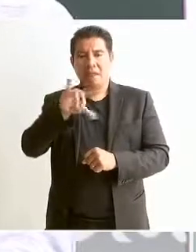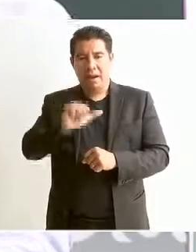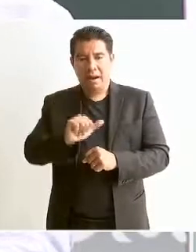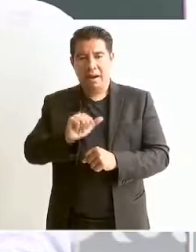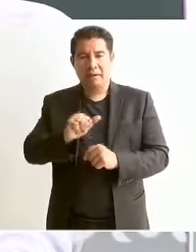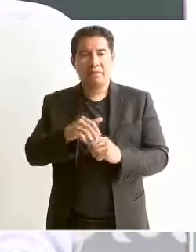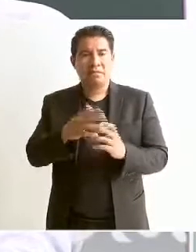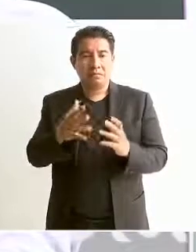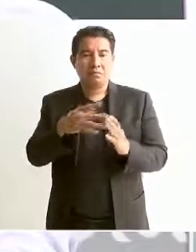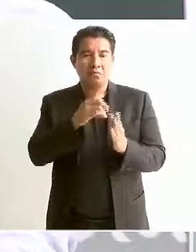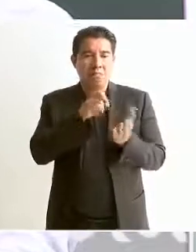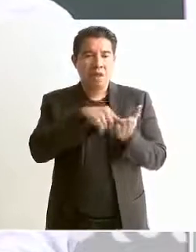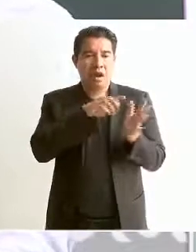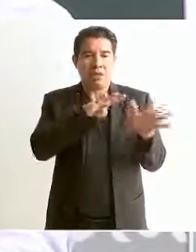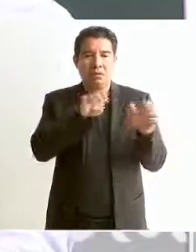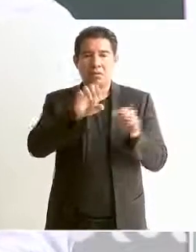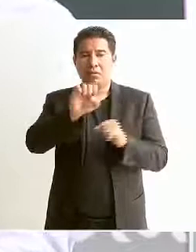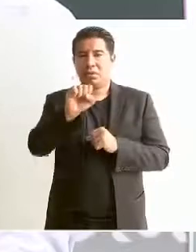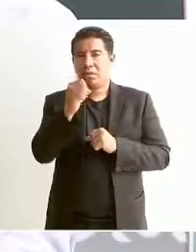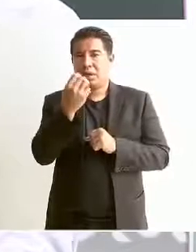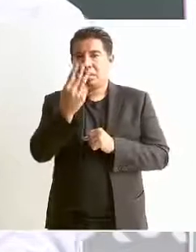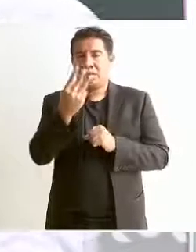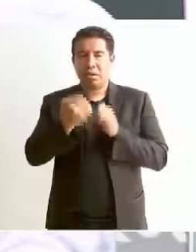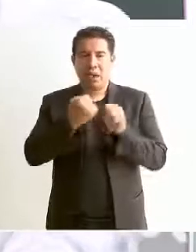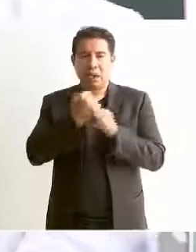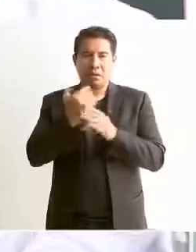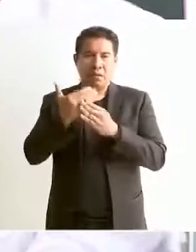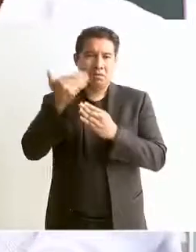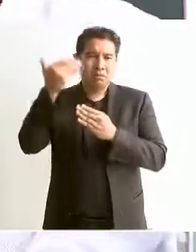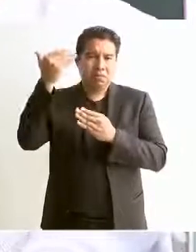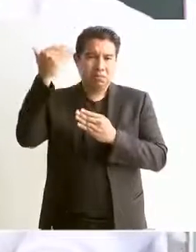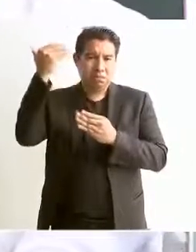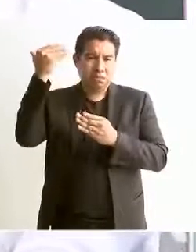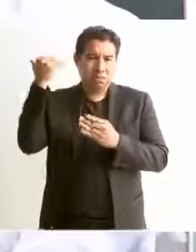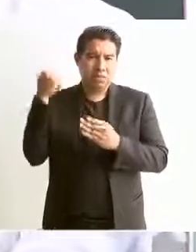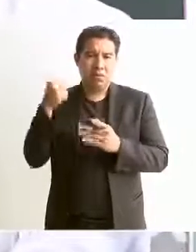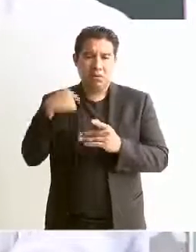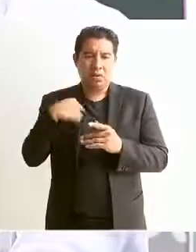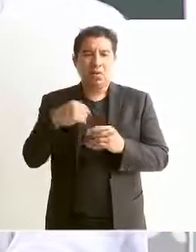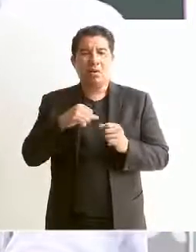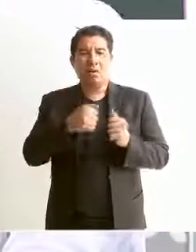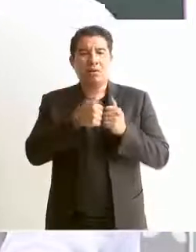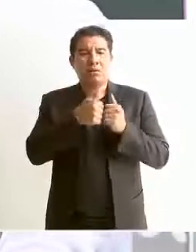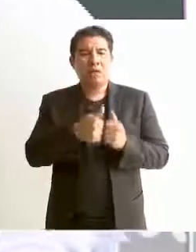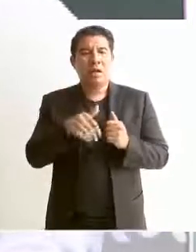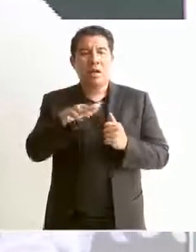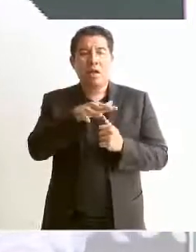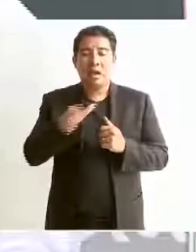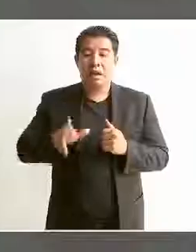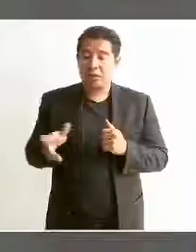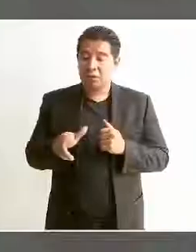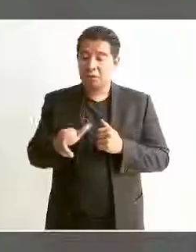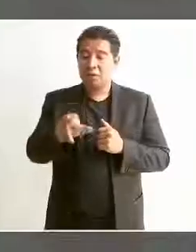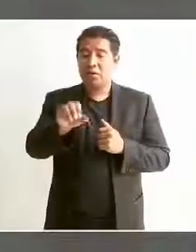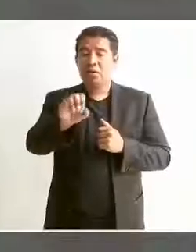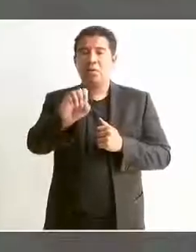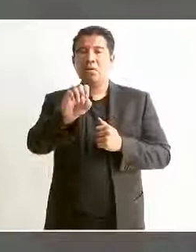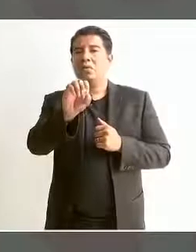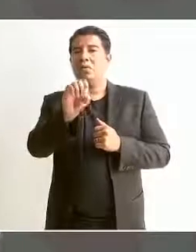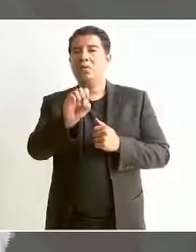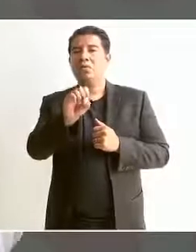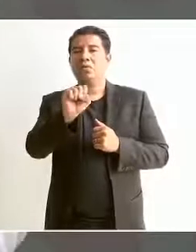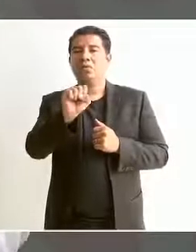estuve en el río Usumacinta,